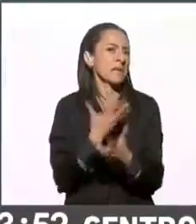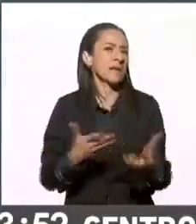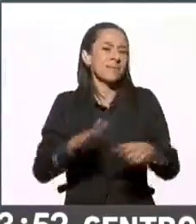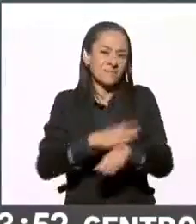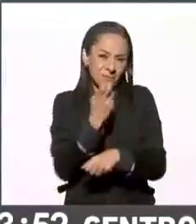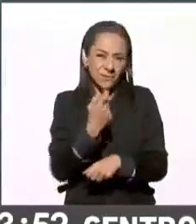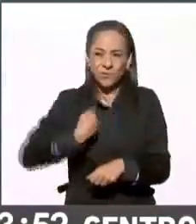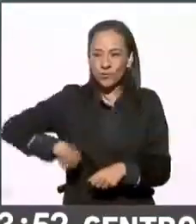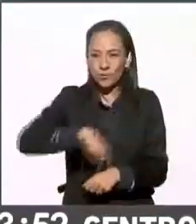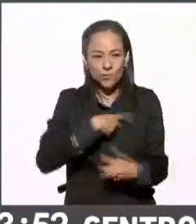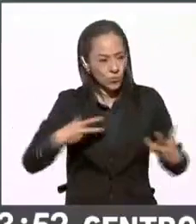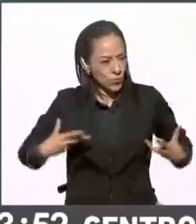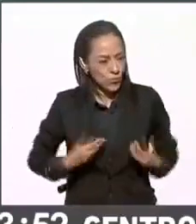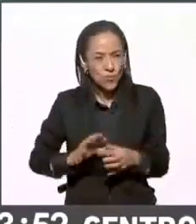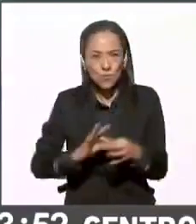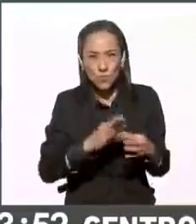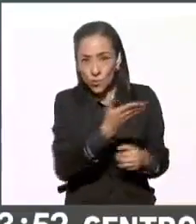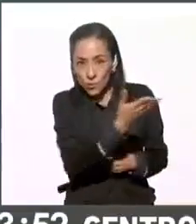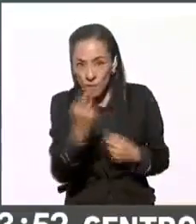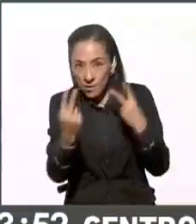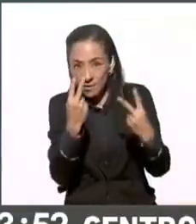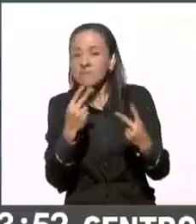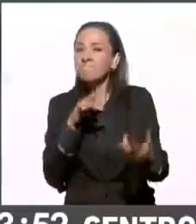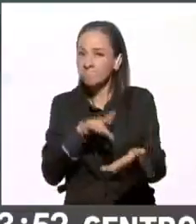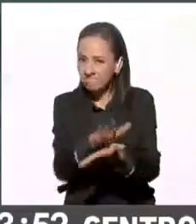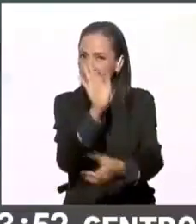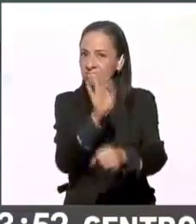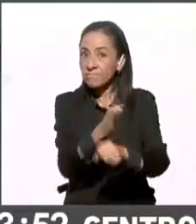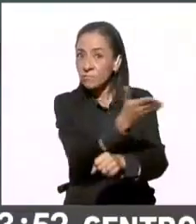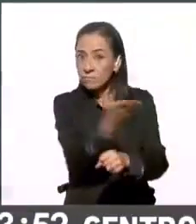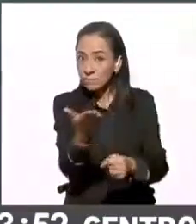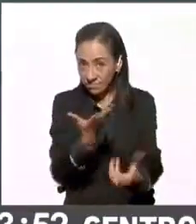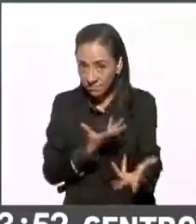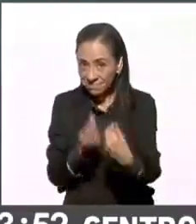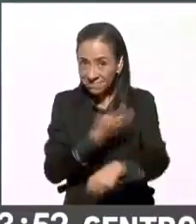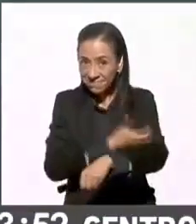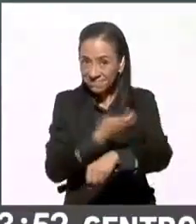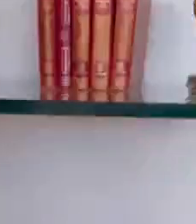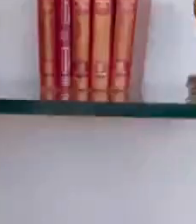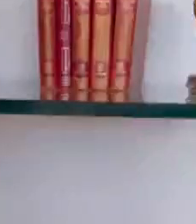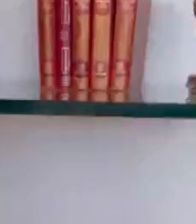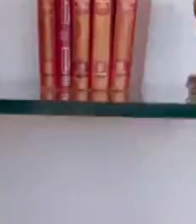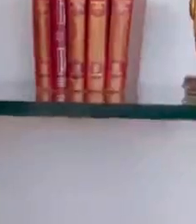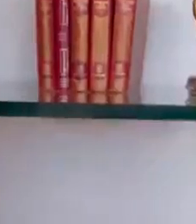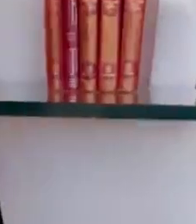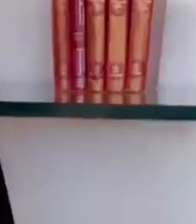las audiencias y muchas gracias a ustedes que nos acompañaron en esta transmisión esto